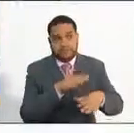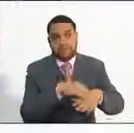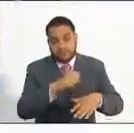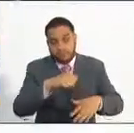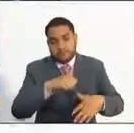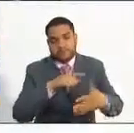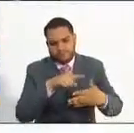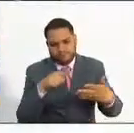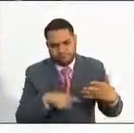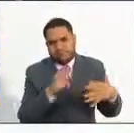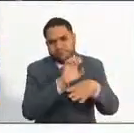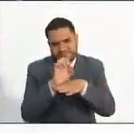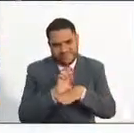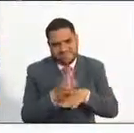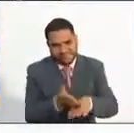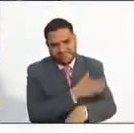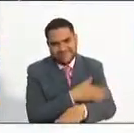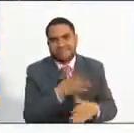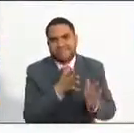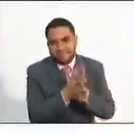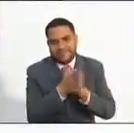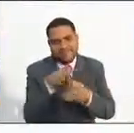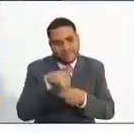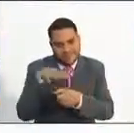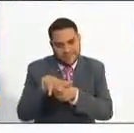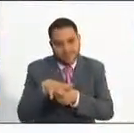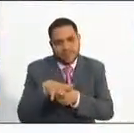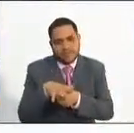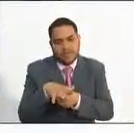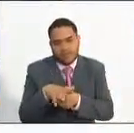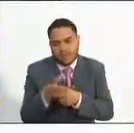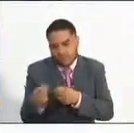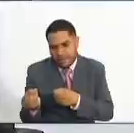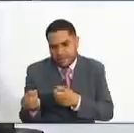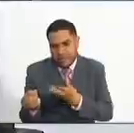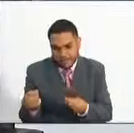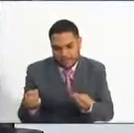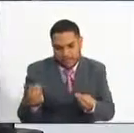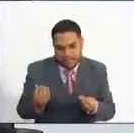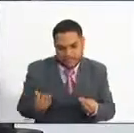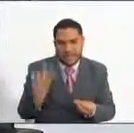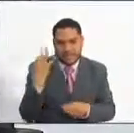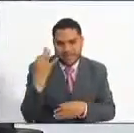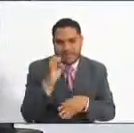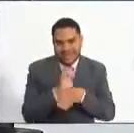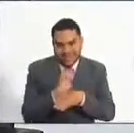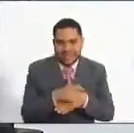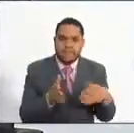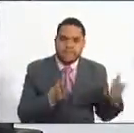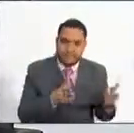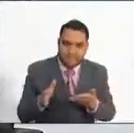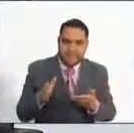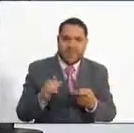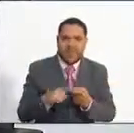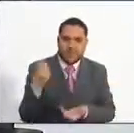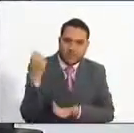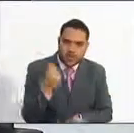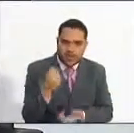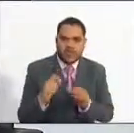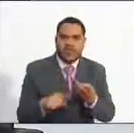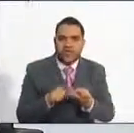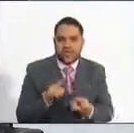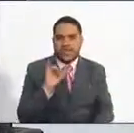entidades del distrito, o como le mencioné, ya hemos sacado un primer grupo de tres entidades, Hacienda, Planación y el IDU, pero igual estamos estructurando